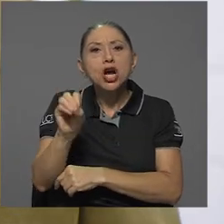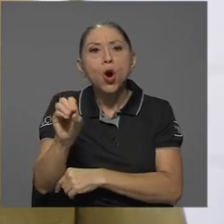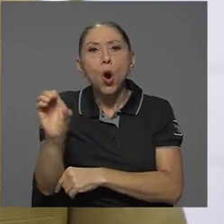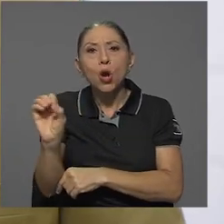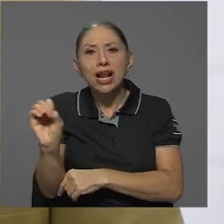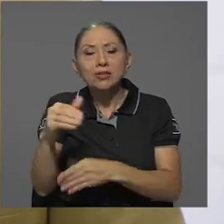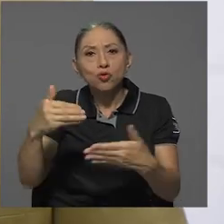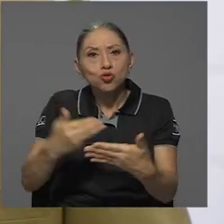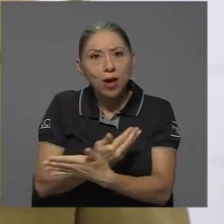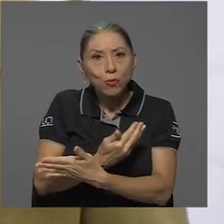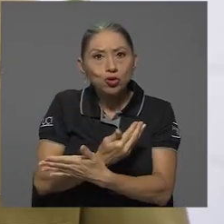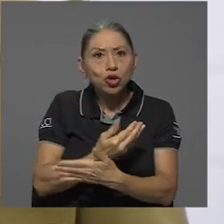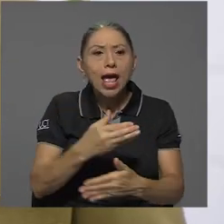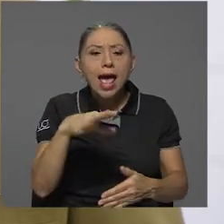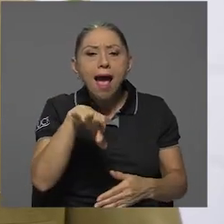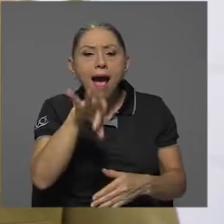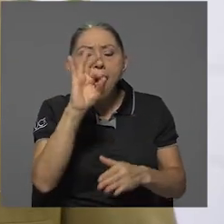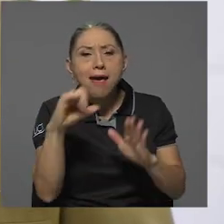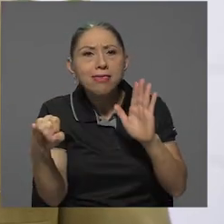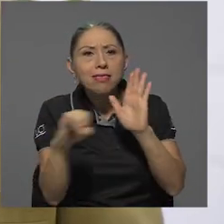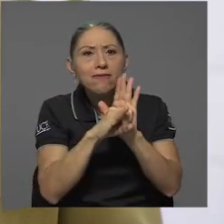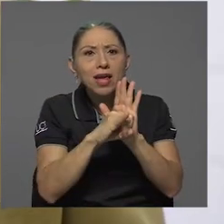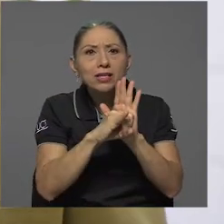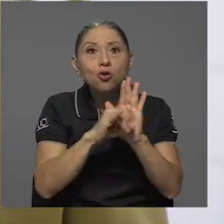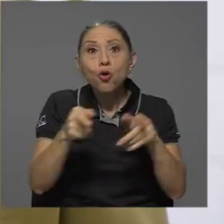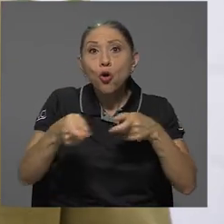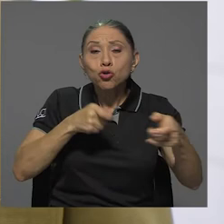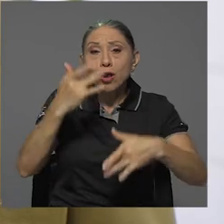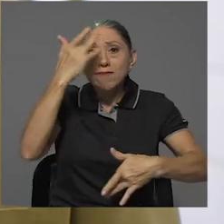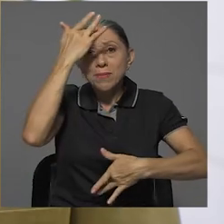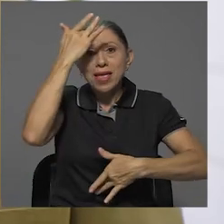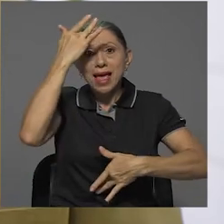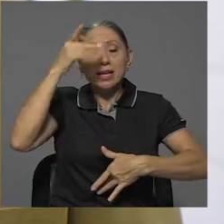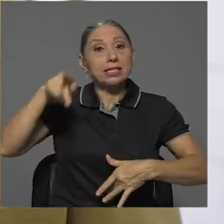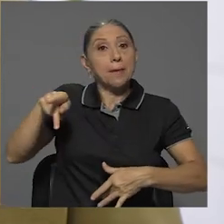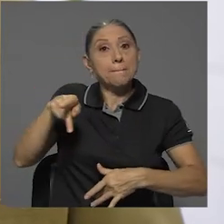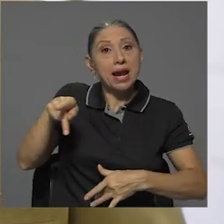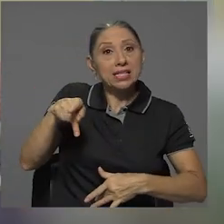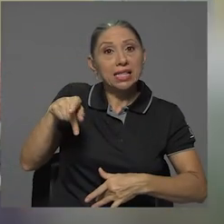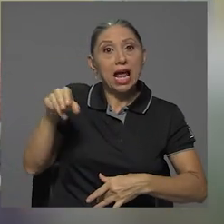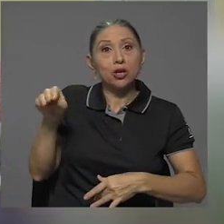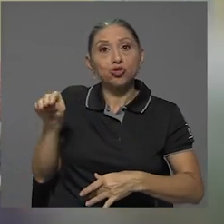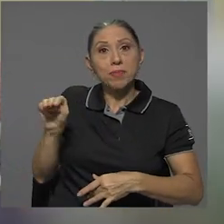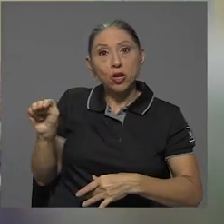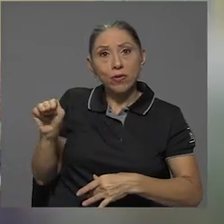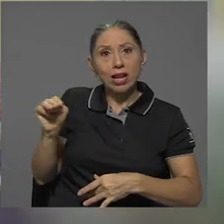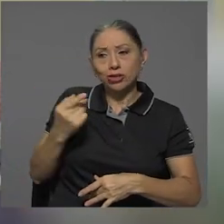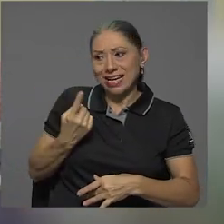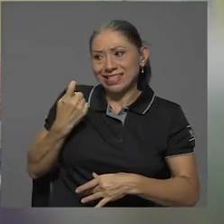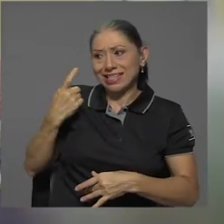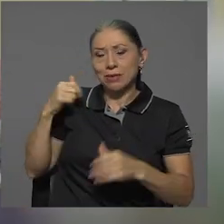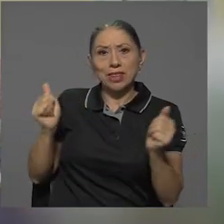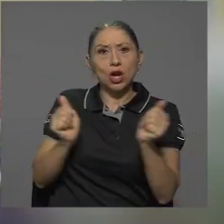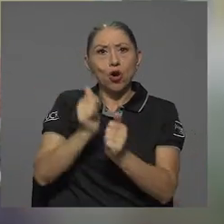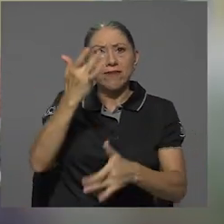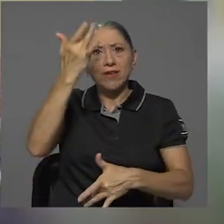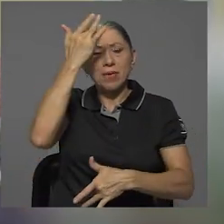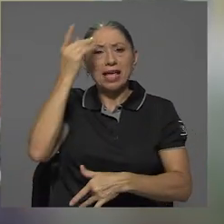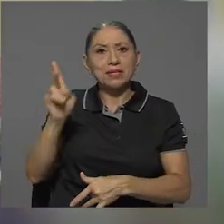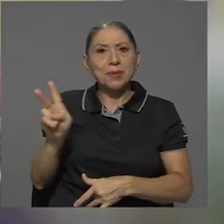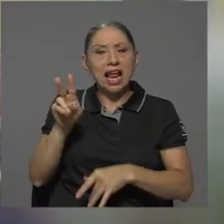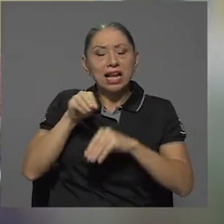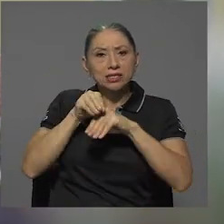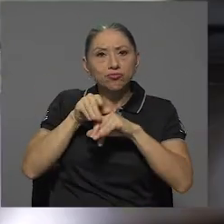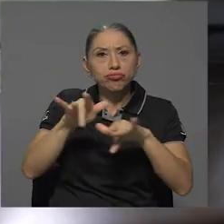identificación y control de algunas enfermedades de tipo parasitario, de tipo microbiano y más recientemente con enfermedades virales de